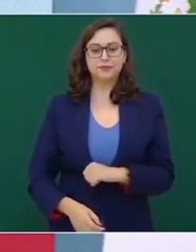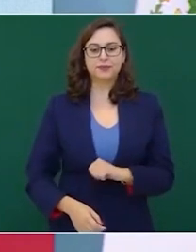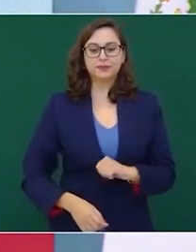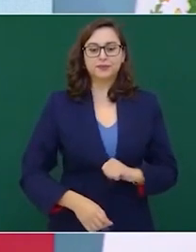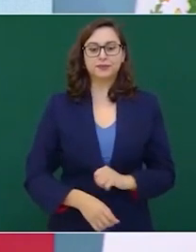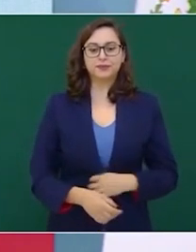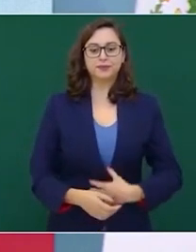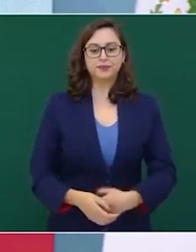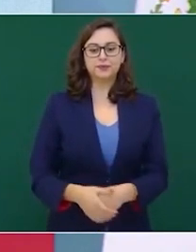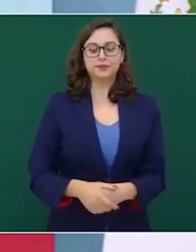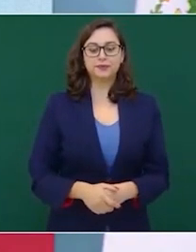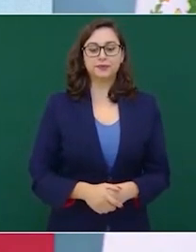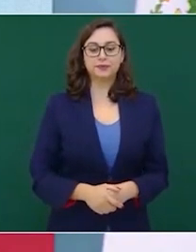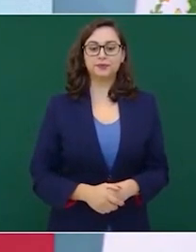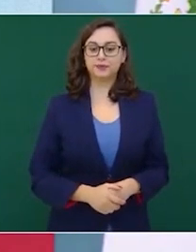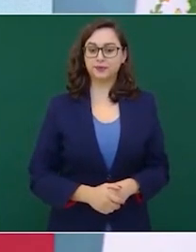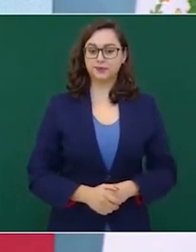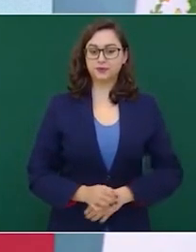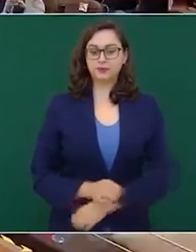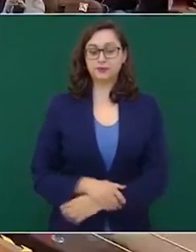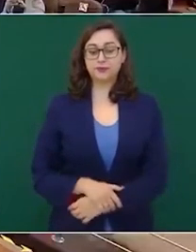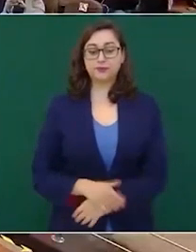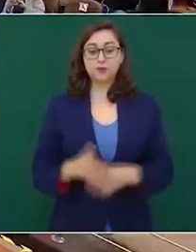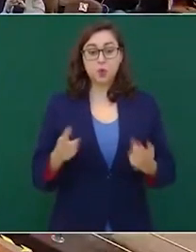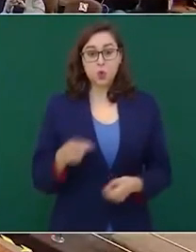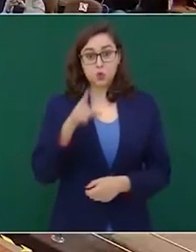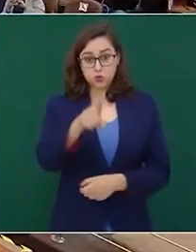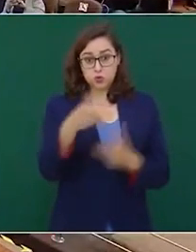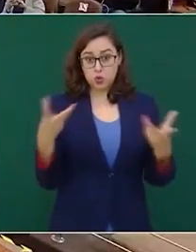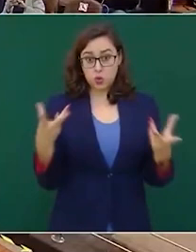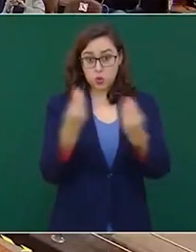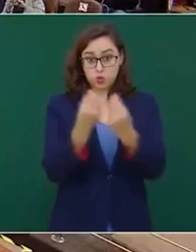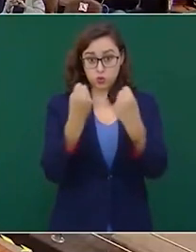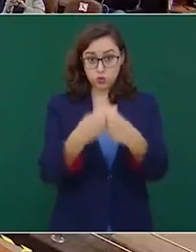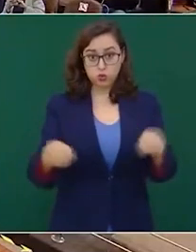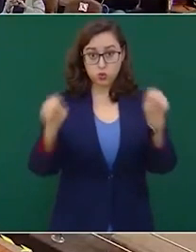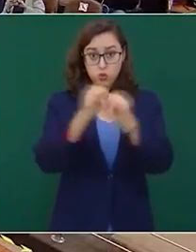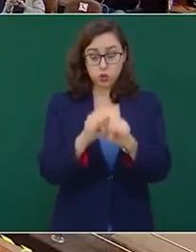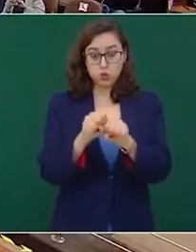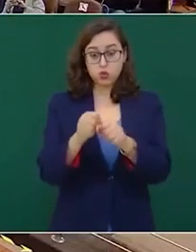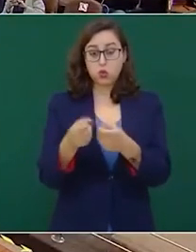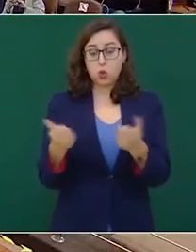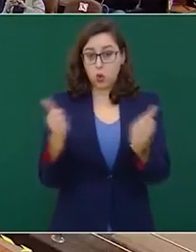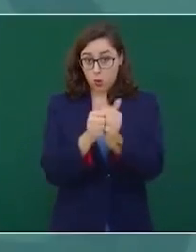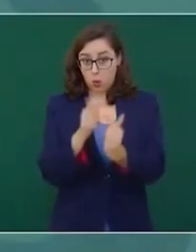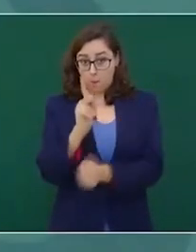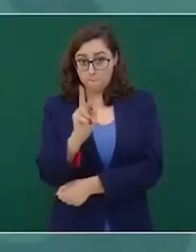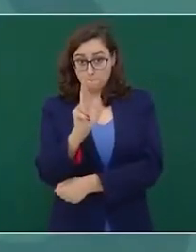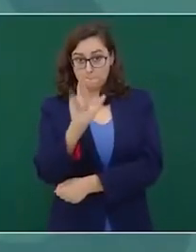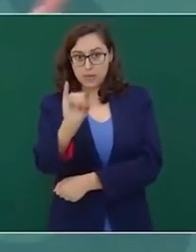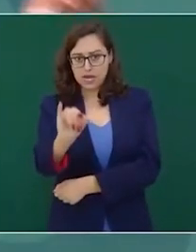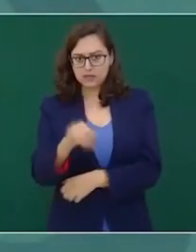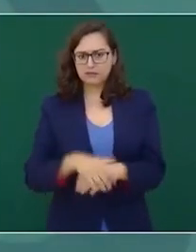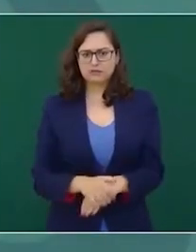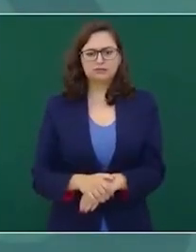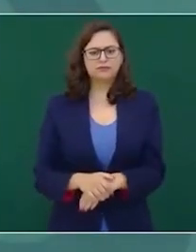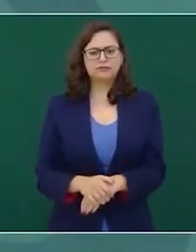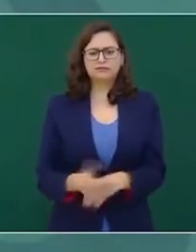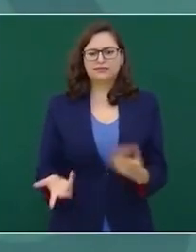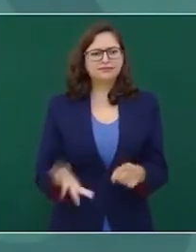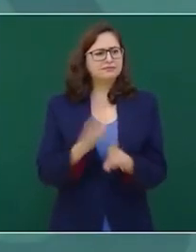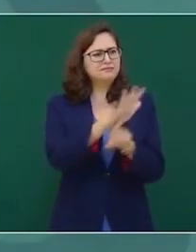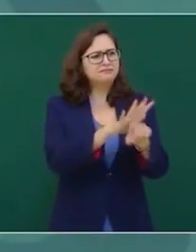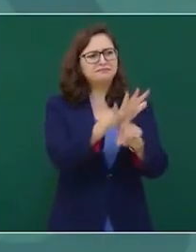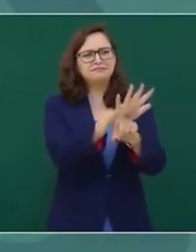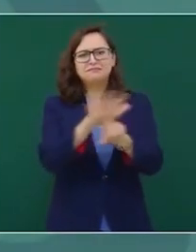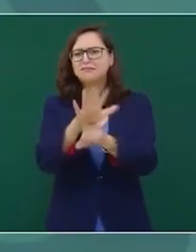¿Ven a hacer una alianza con los priistas? Vamos a buscar convencer a todos. A los priistas nada más hay